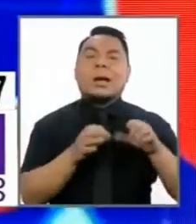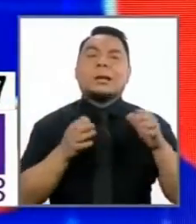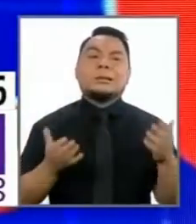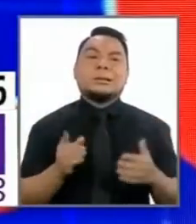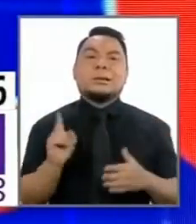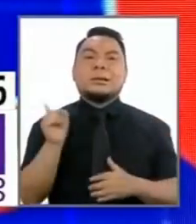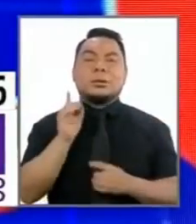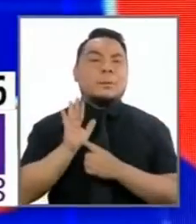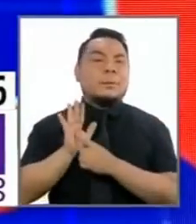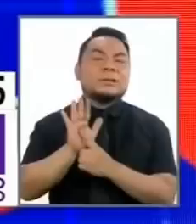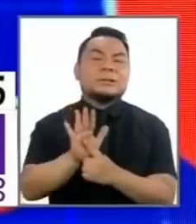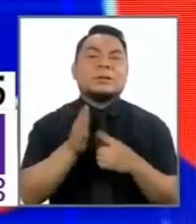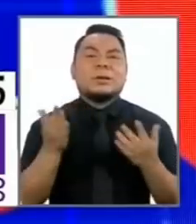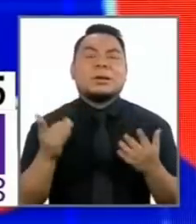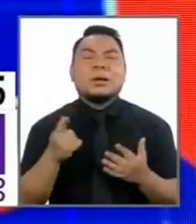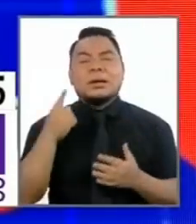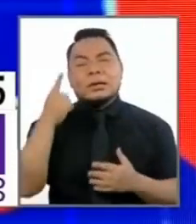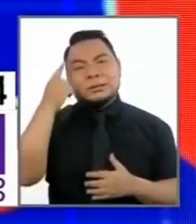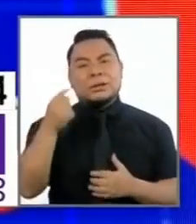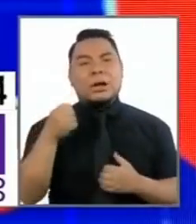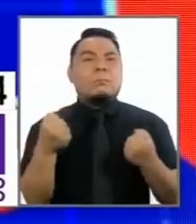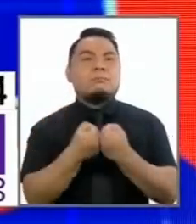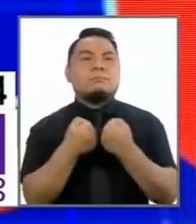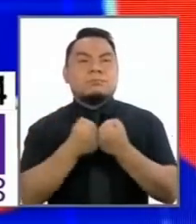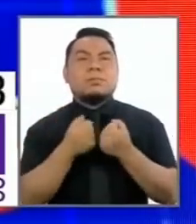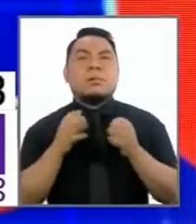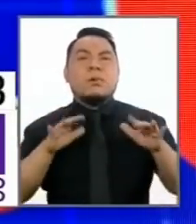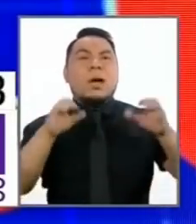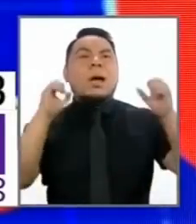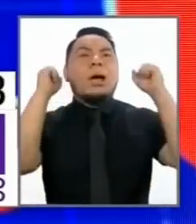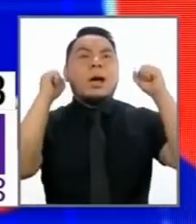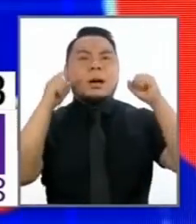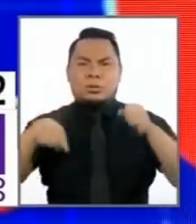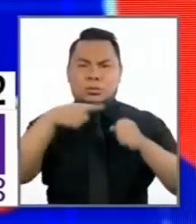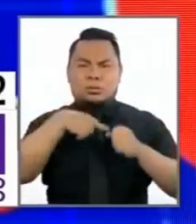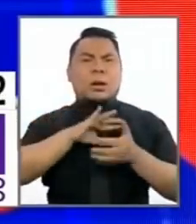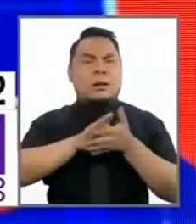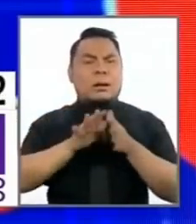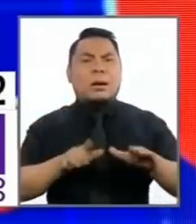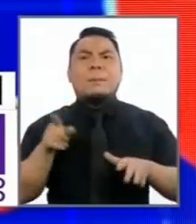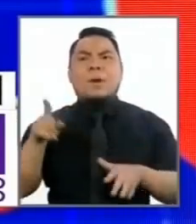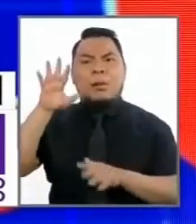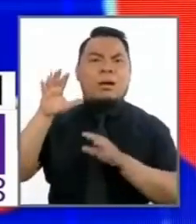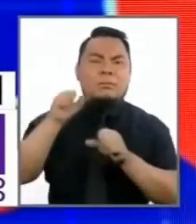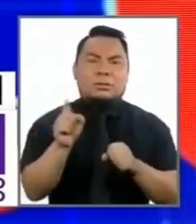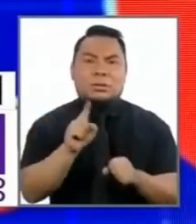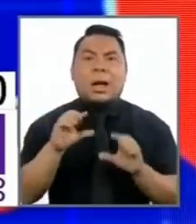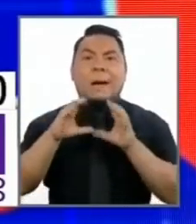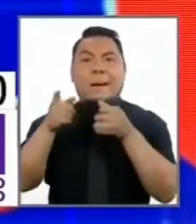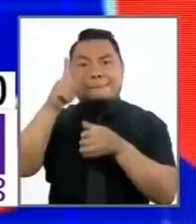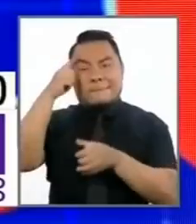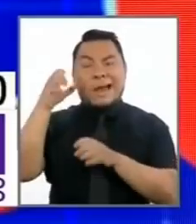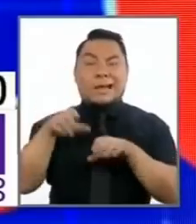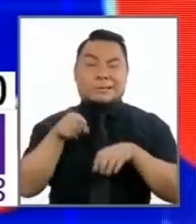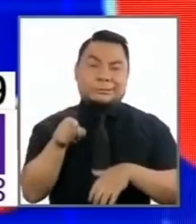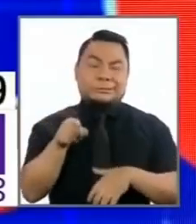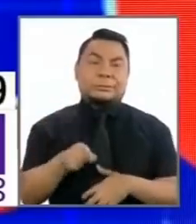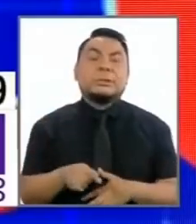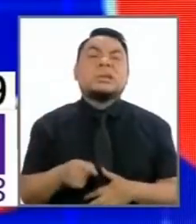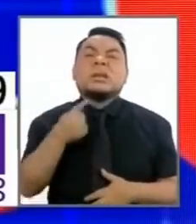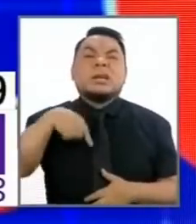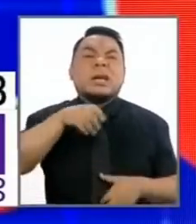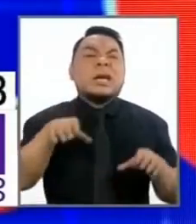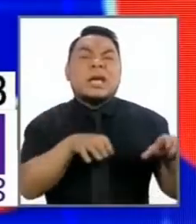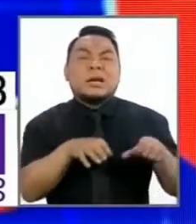no presentarlos como violentos cuando salen a marchar o decir lo que piensan algunos partidos hacen eso lo que vamos a hacer